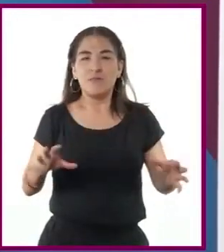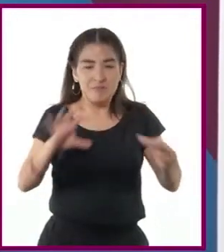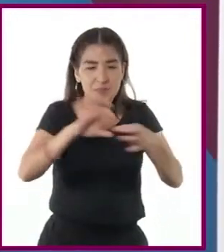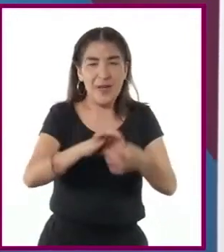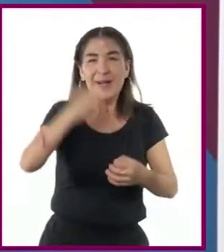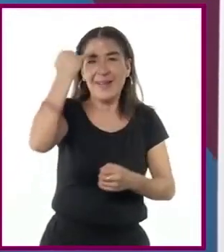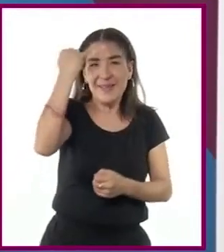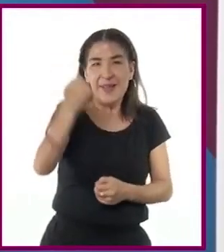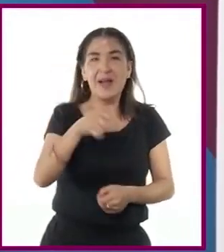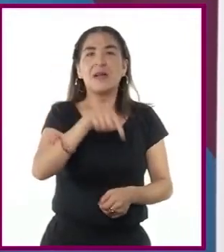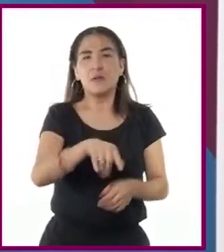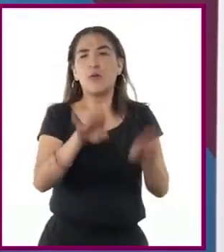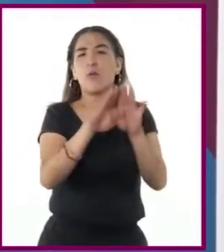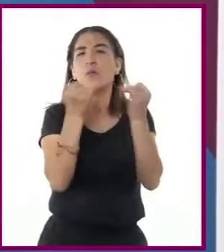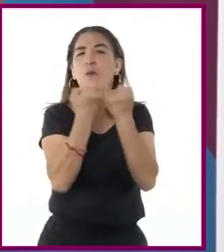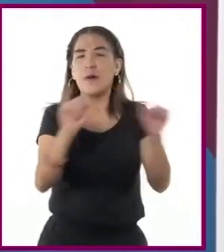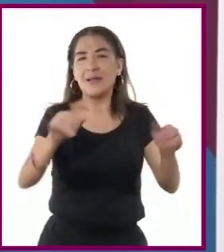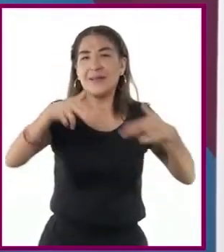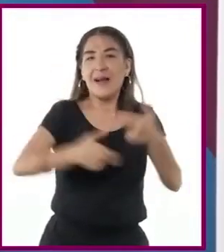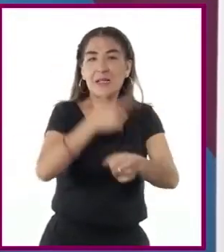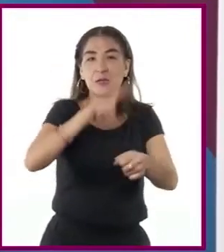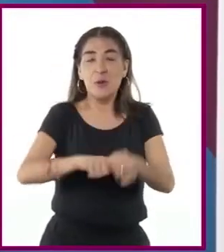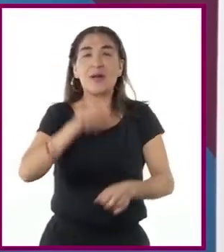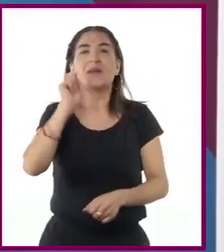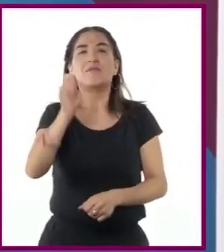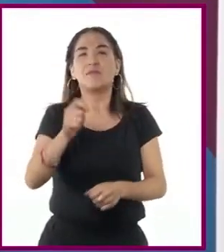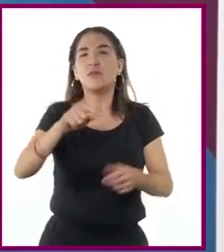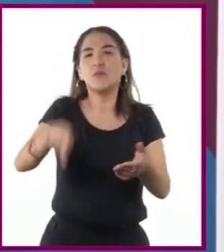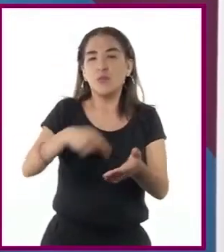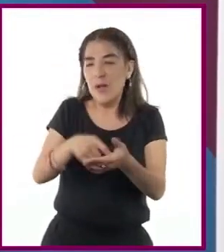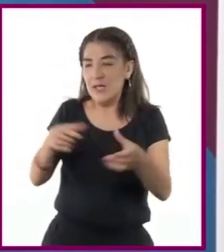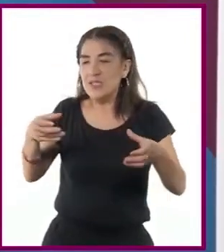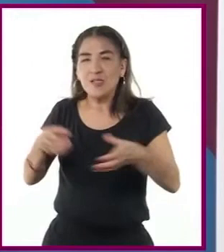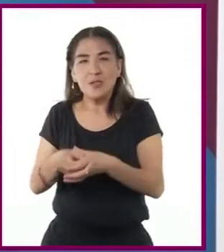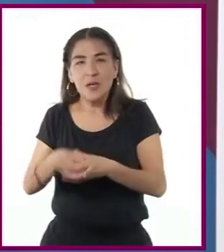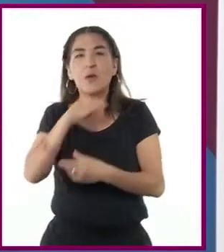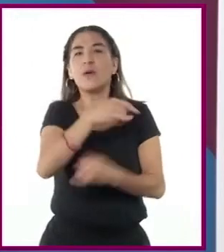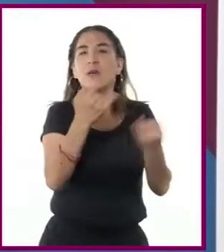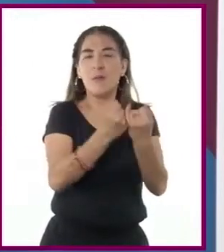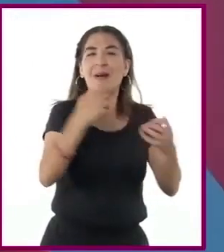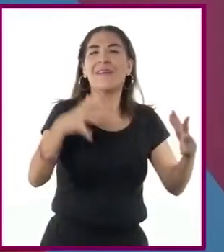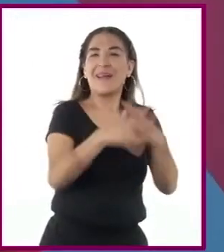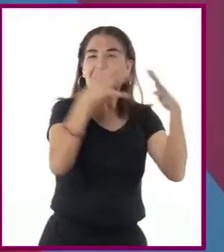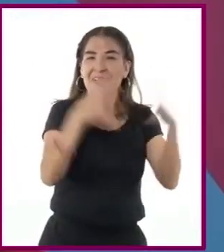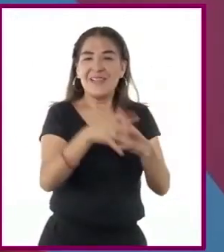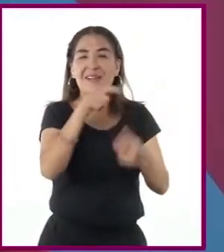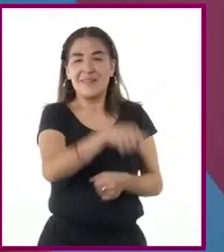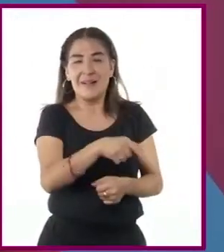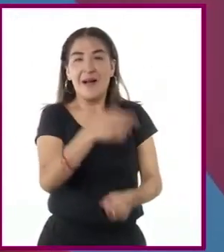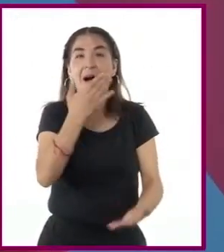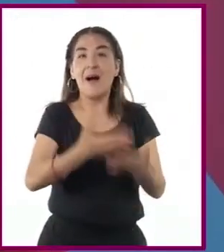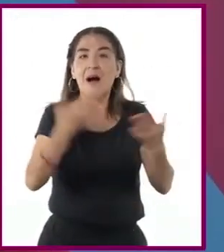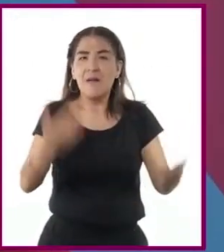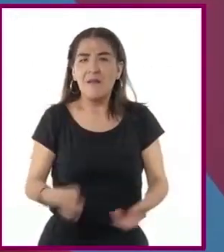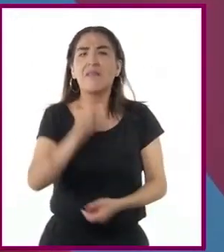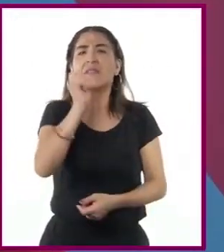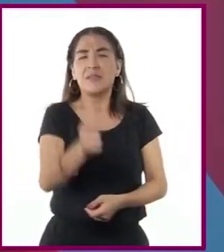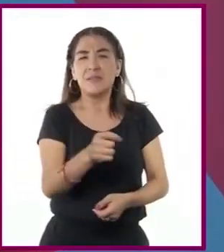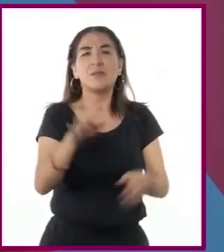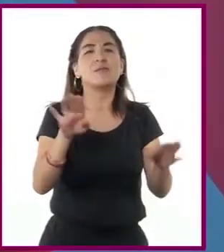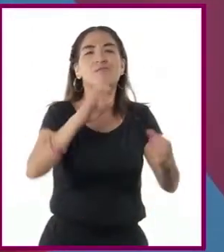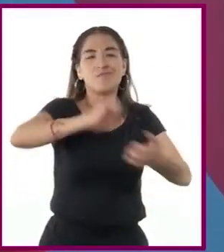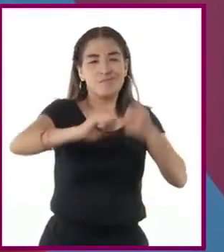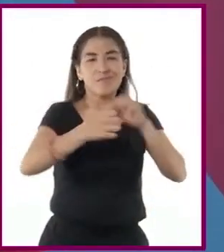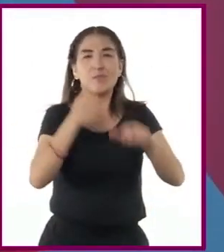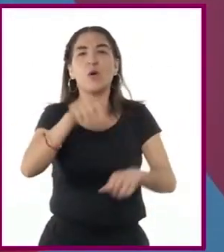la finalidad de mantener la independencia de las naciones más pequeñas con respecto a las grandes superpotencias de la Guerra Fría, hoy en día busca evitar que las potencias